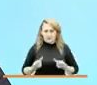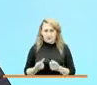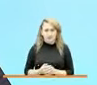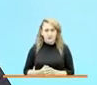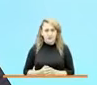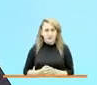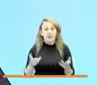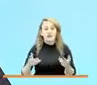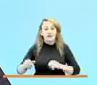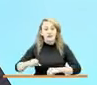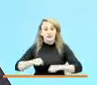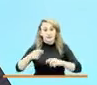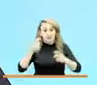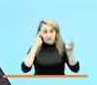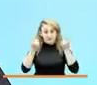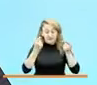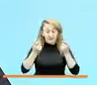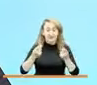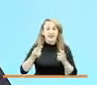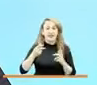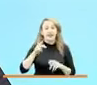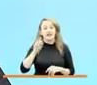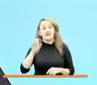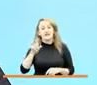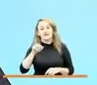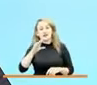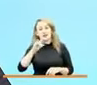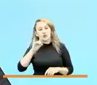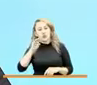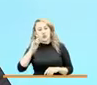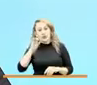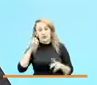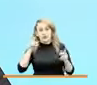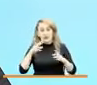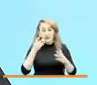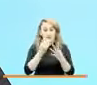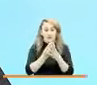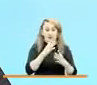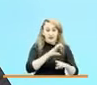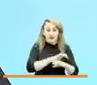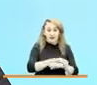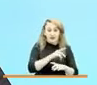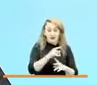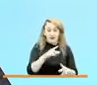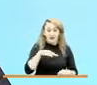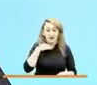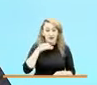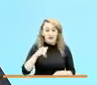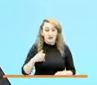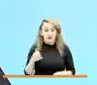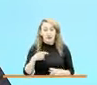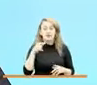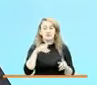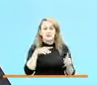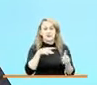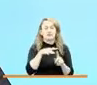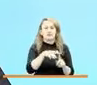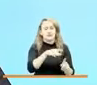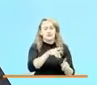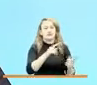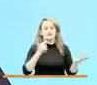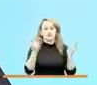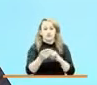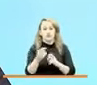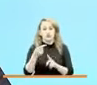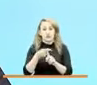estrategia Sacúdete a los distintos centros de responsabilidad penal. Y ahí hemos logrado incidir en transformaciones positivas y que ellos